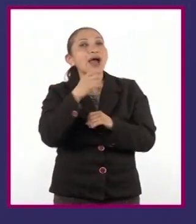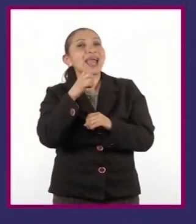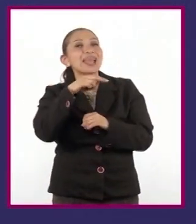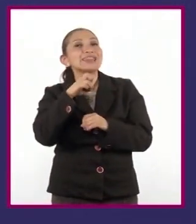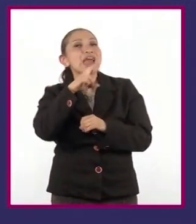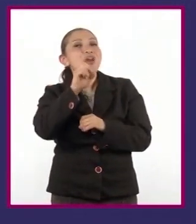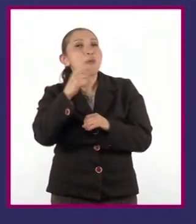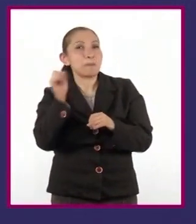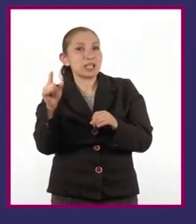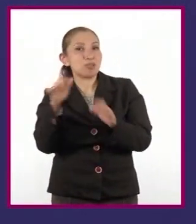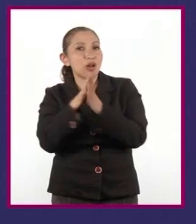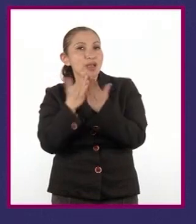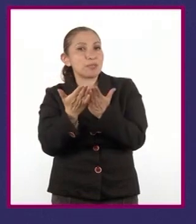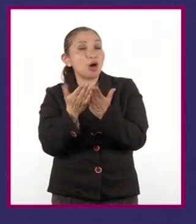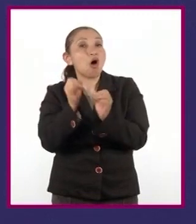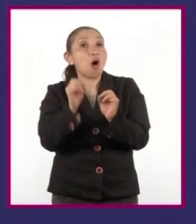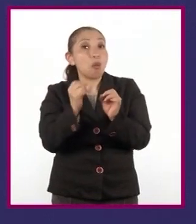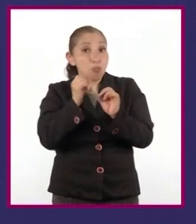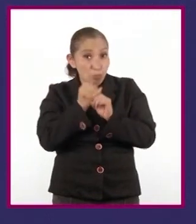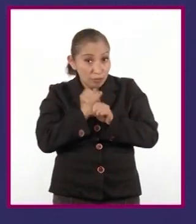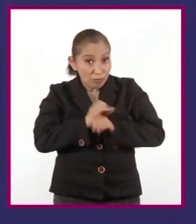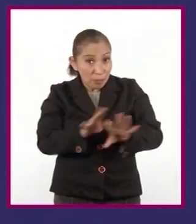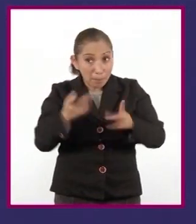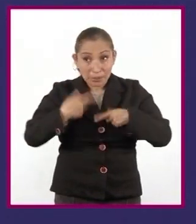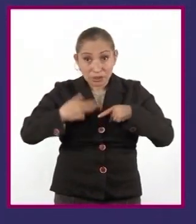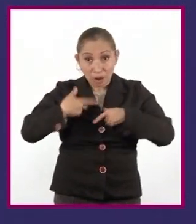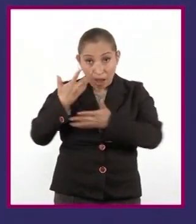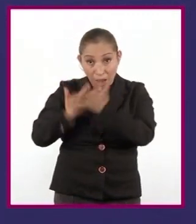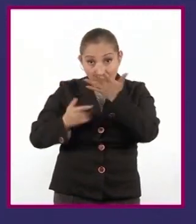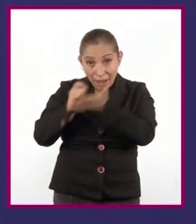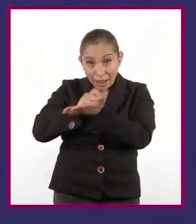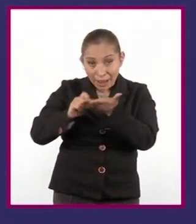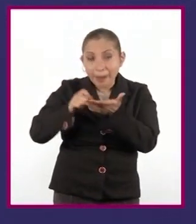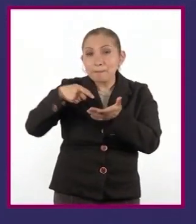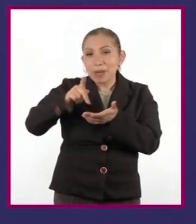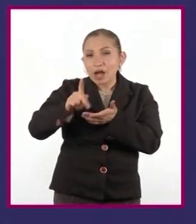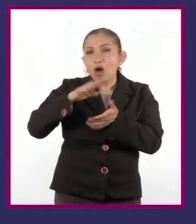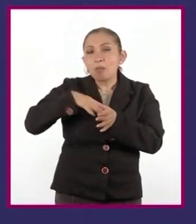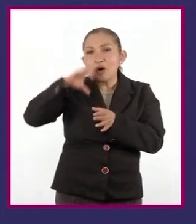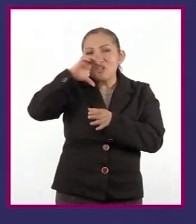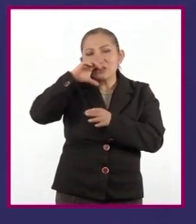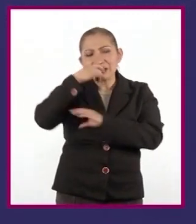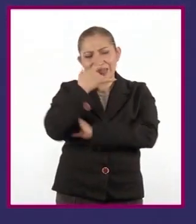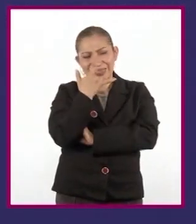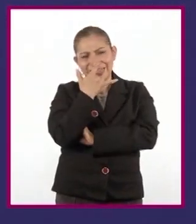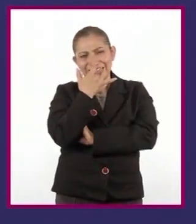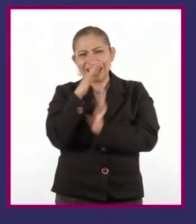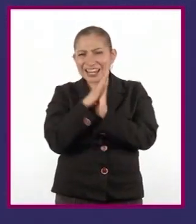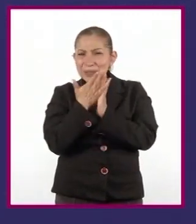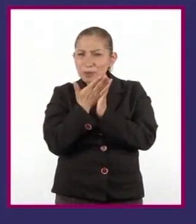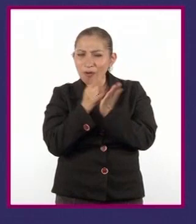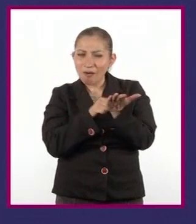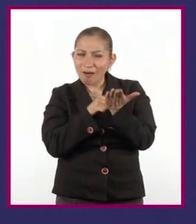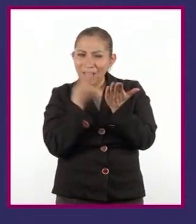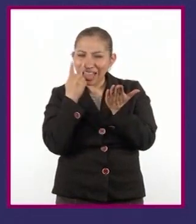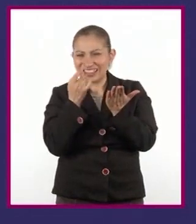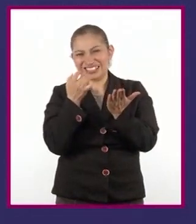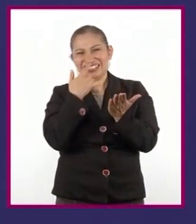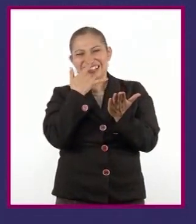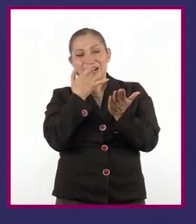pertenece ni aporta demasiados datos sobre el autor, pero sí siembra la curiosidad por la obra que presenta.